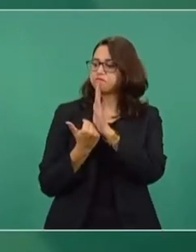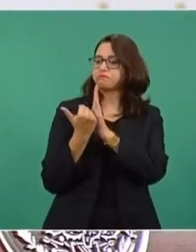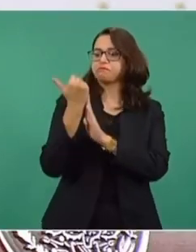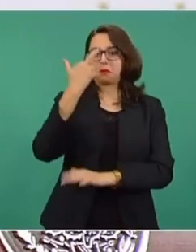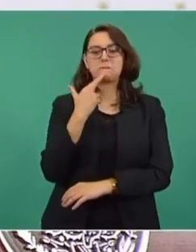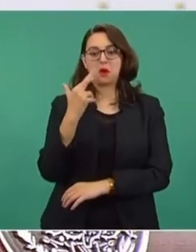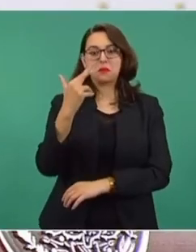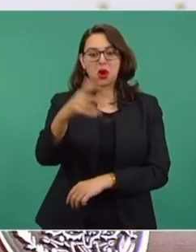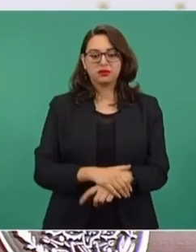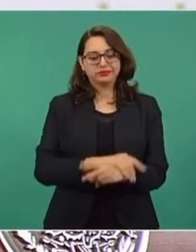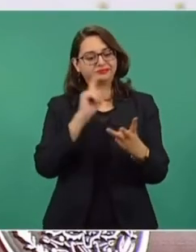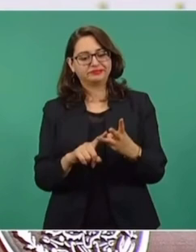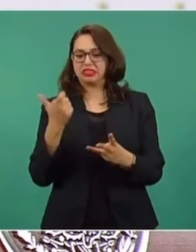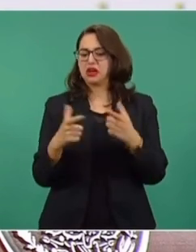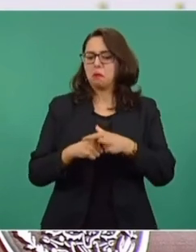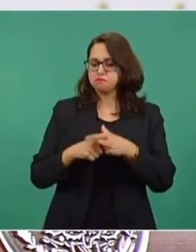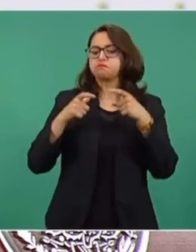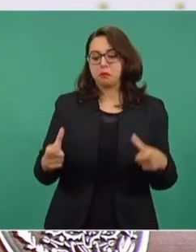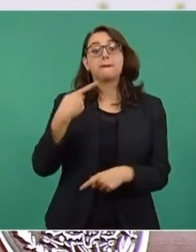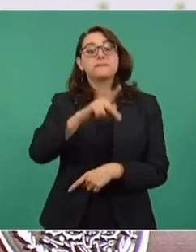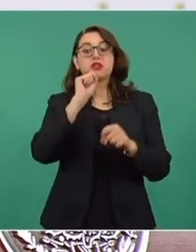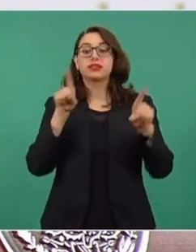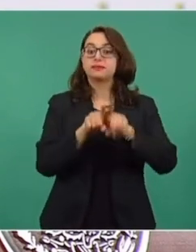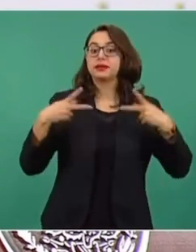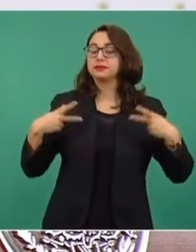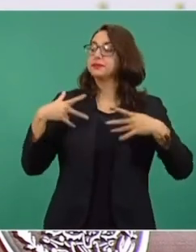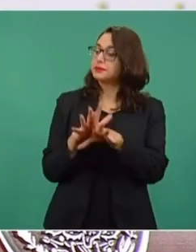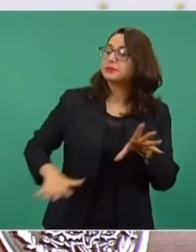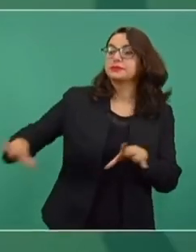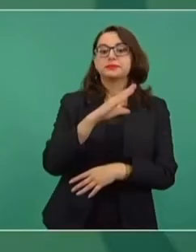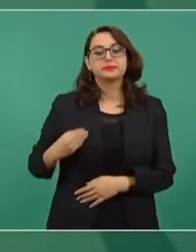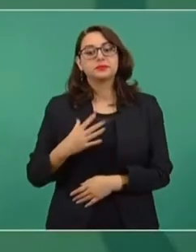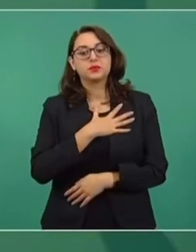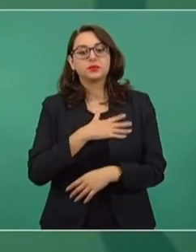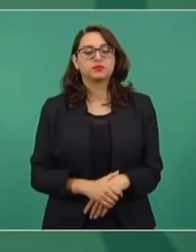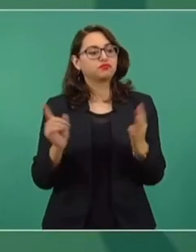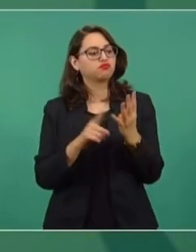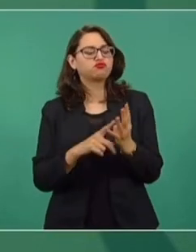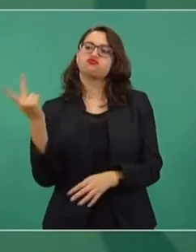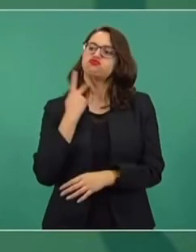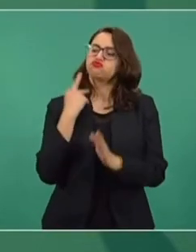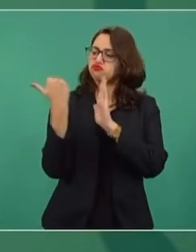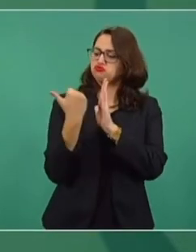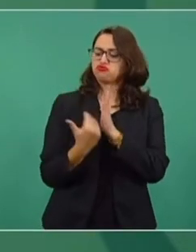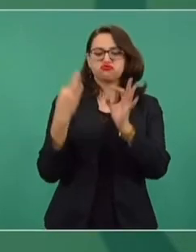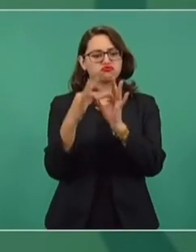Hay crecimiento, pero también hay bienestar. No hay inestabilidad política, hay gobernabilidad.